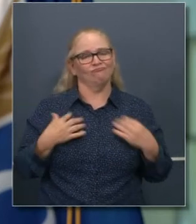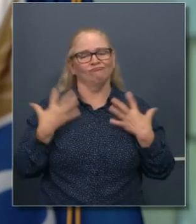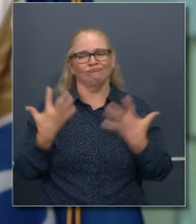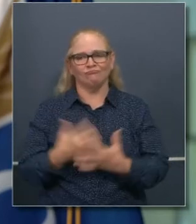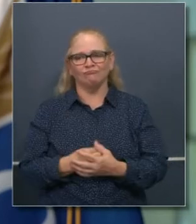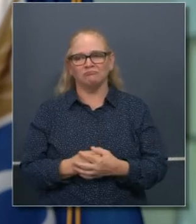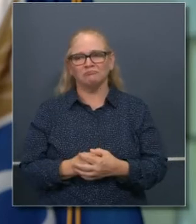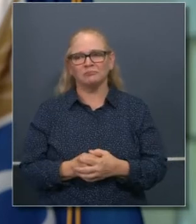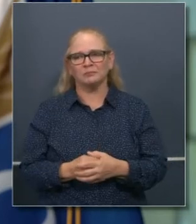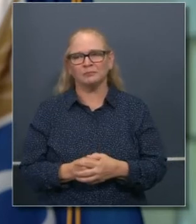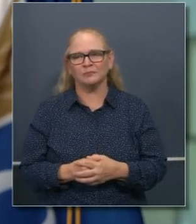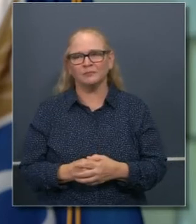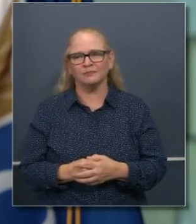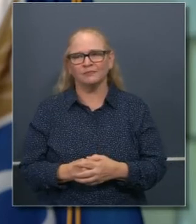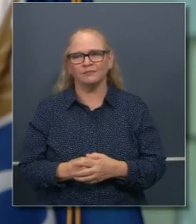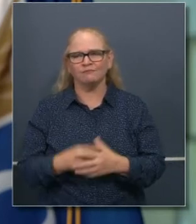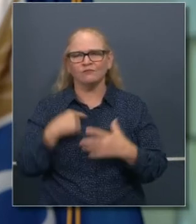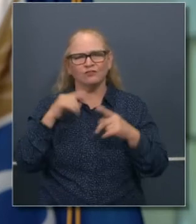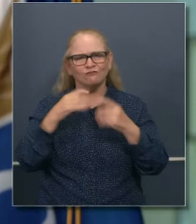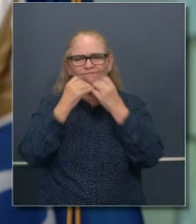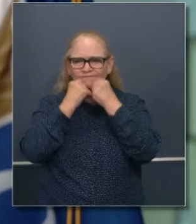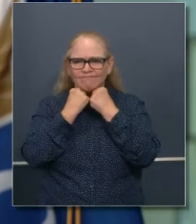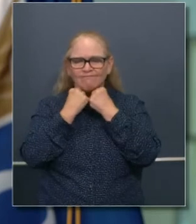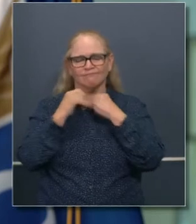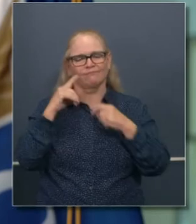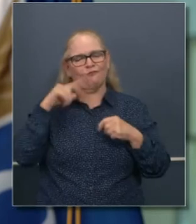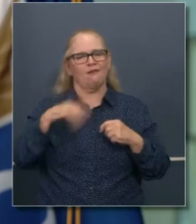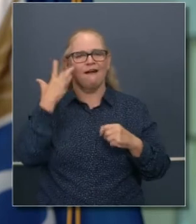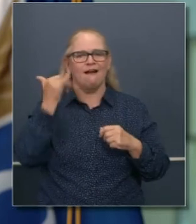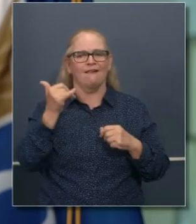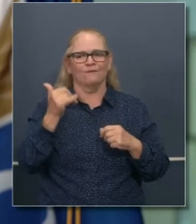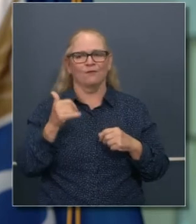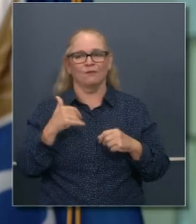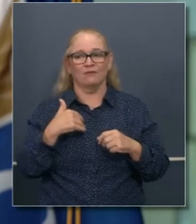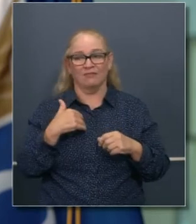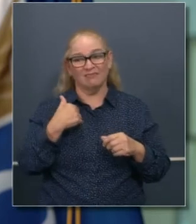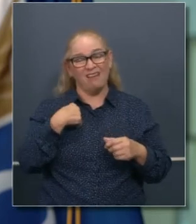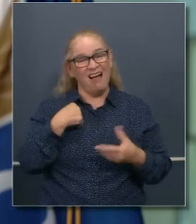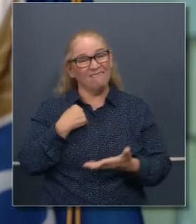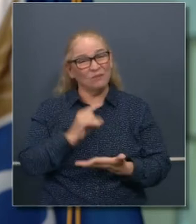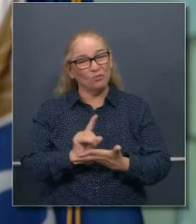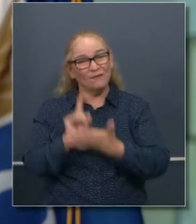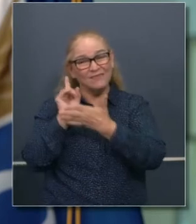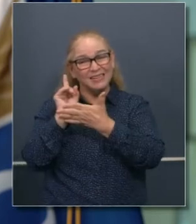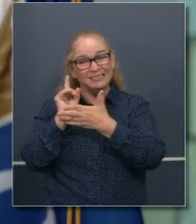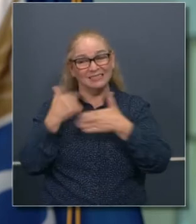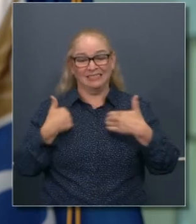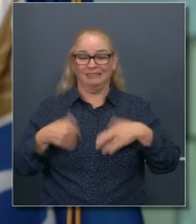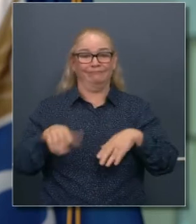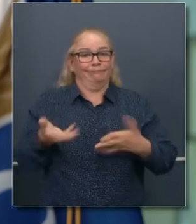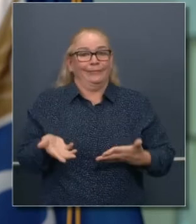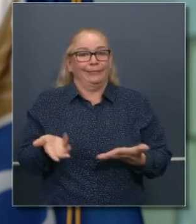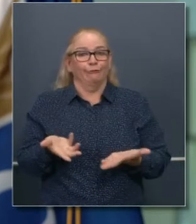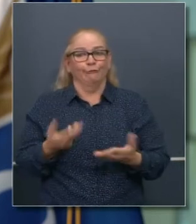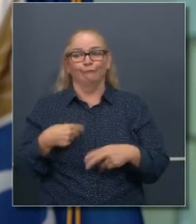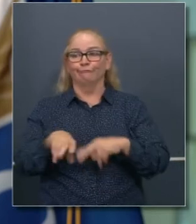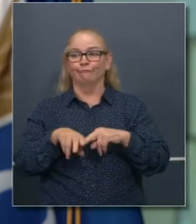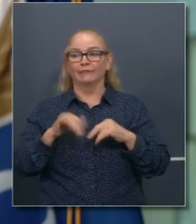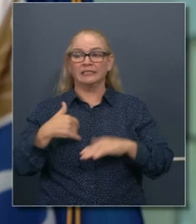cerrar ya, pero es importante para California. Ciertamente, yo tengo el privilegio de sentarme en un